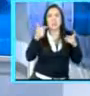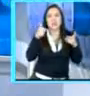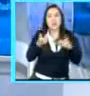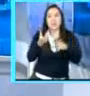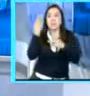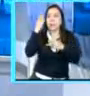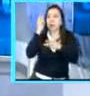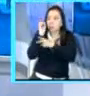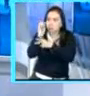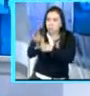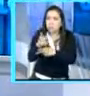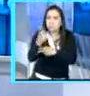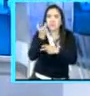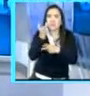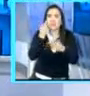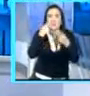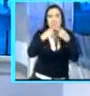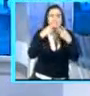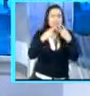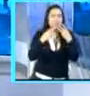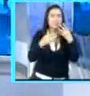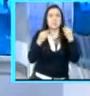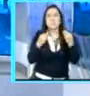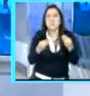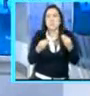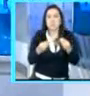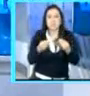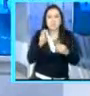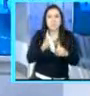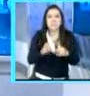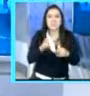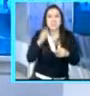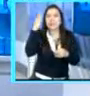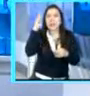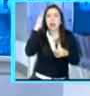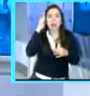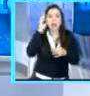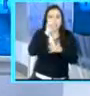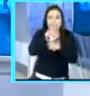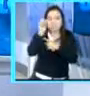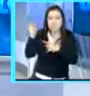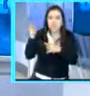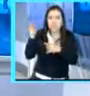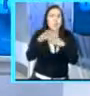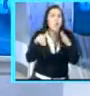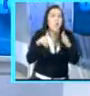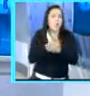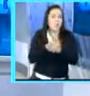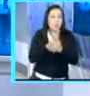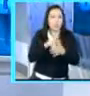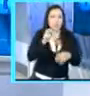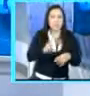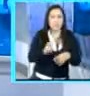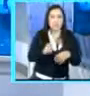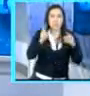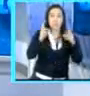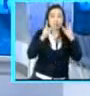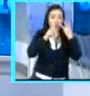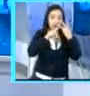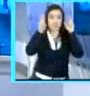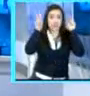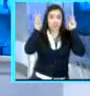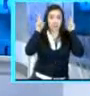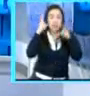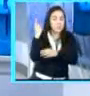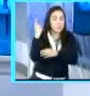depósitos. Así que ahí la transparencia bancaria también se está avanzando. Y el tercer tema que sí nos